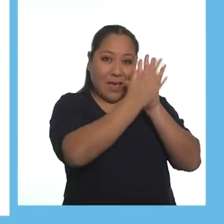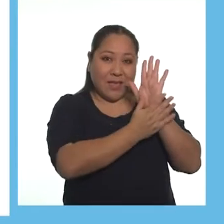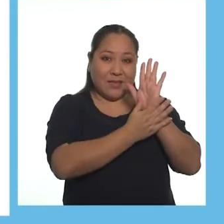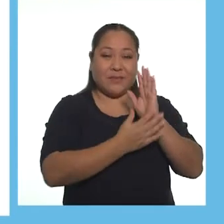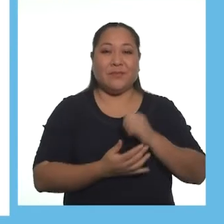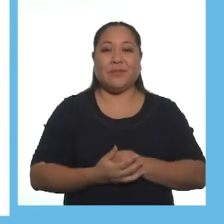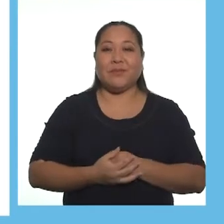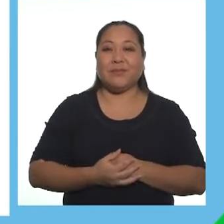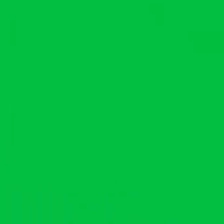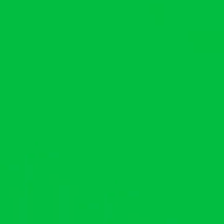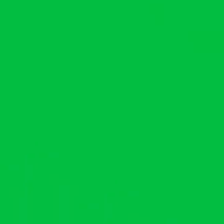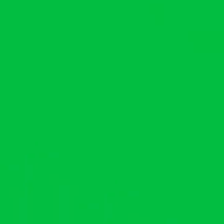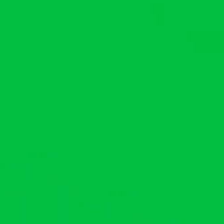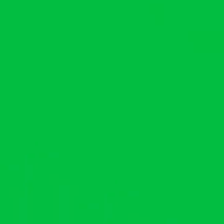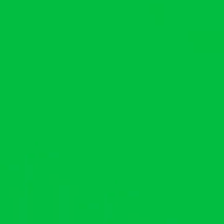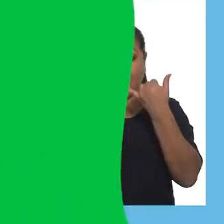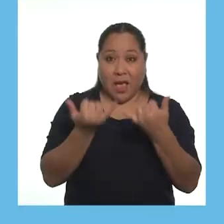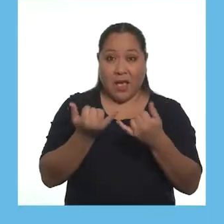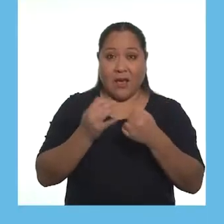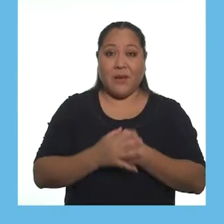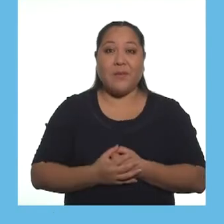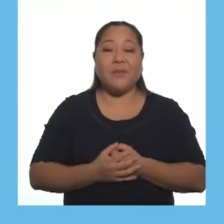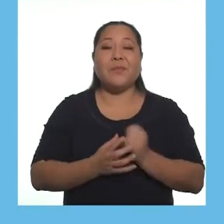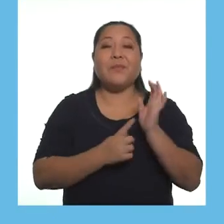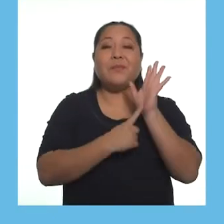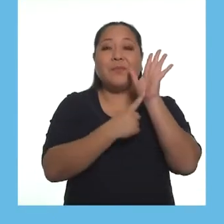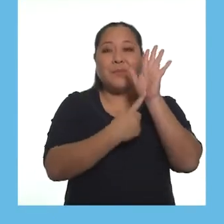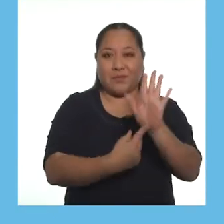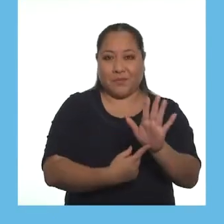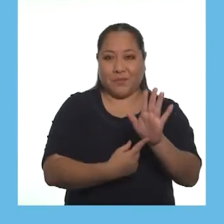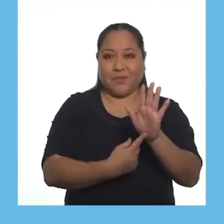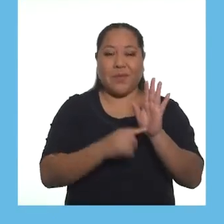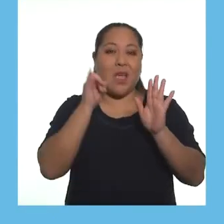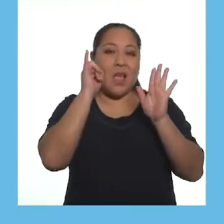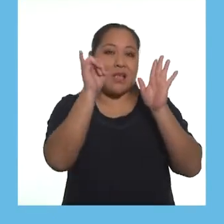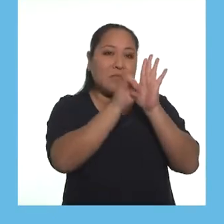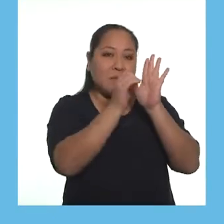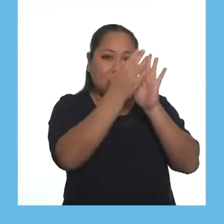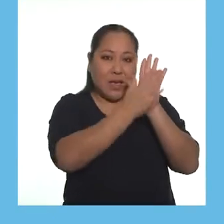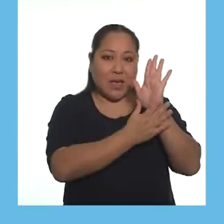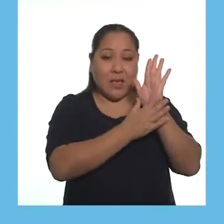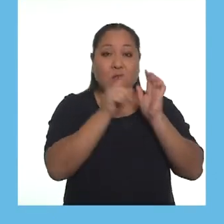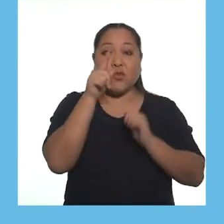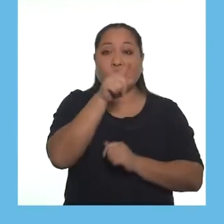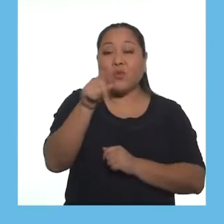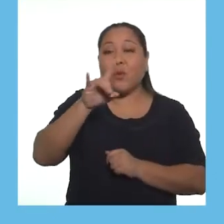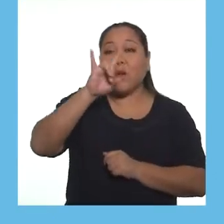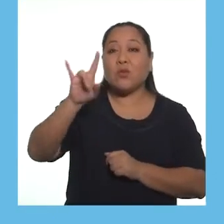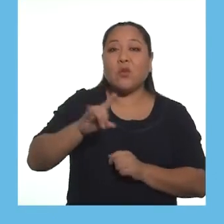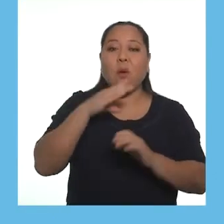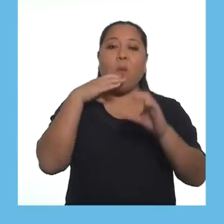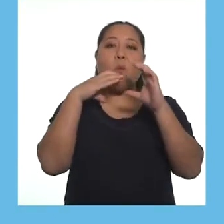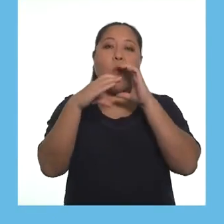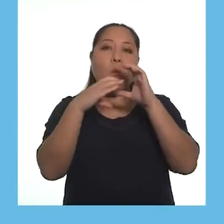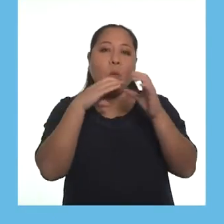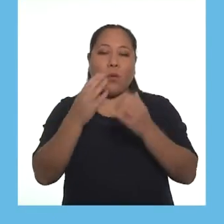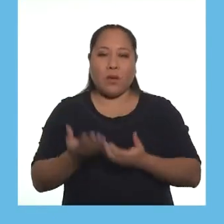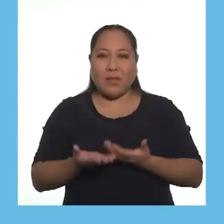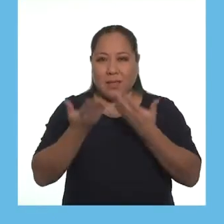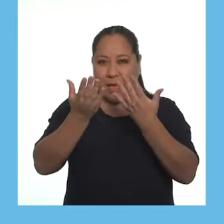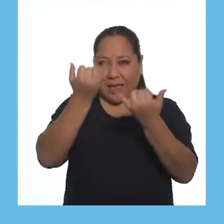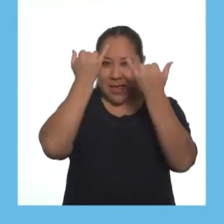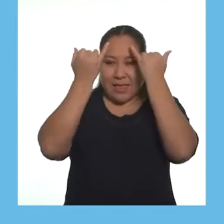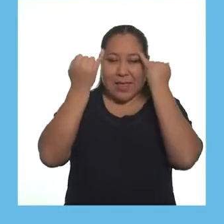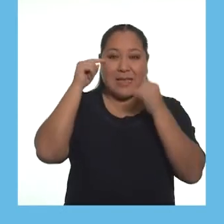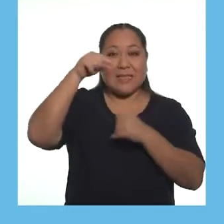los pictogramas a continuación les presentaré los pictogramas que pueden usar para